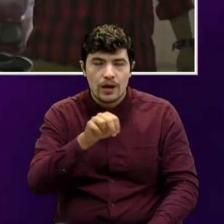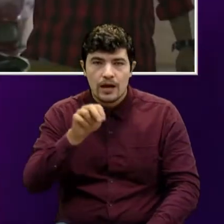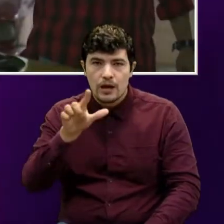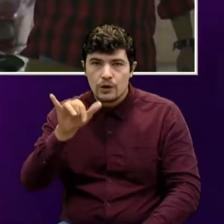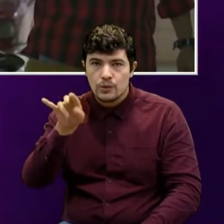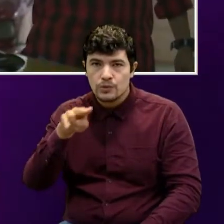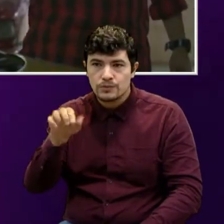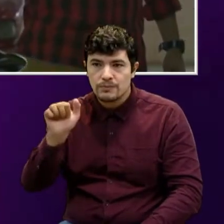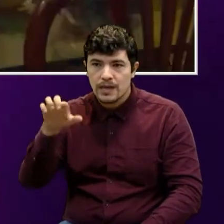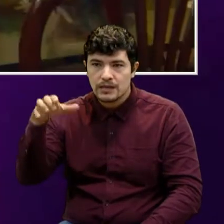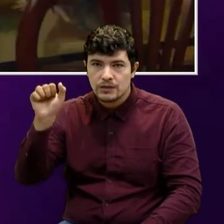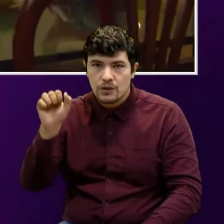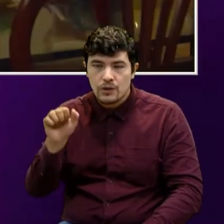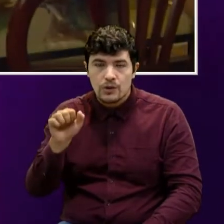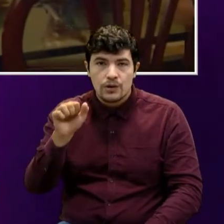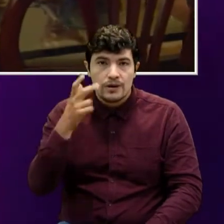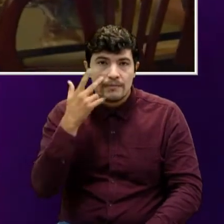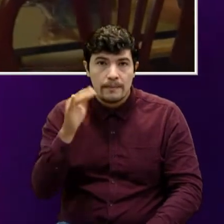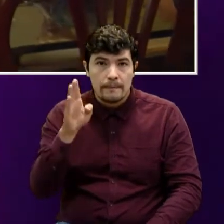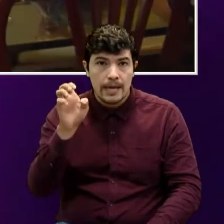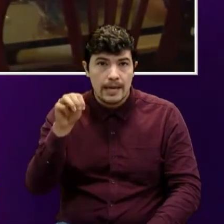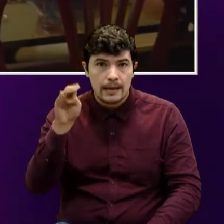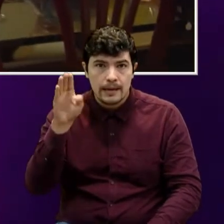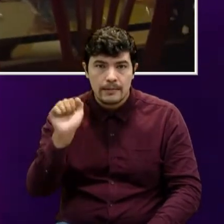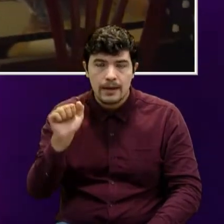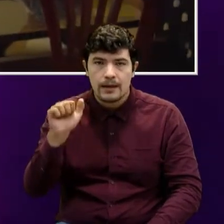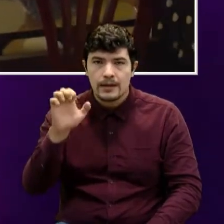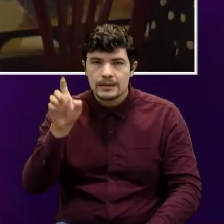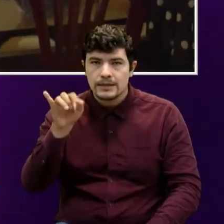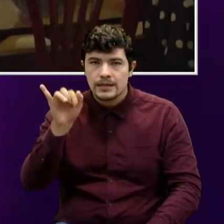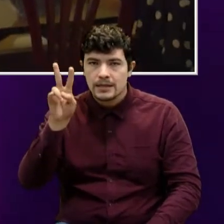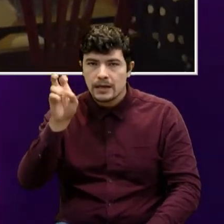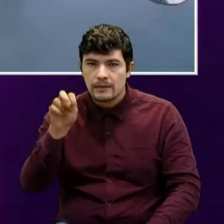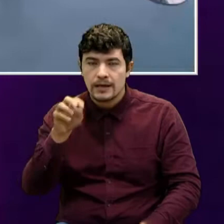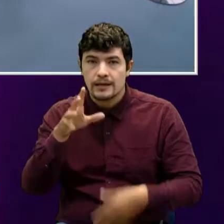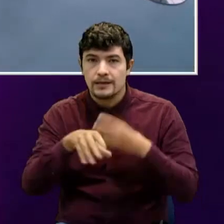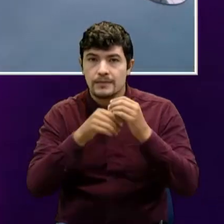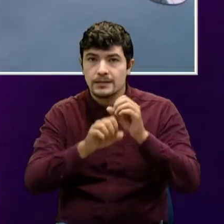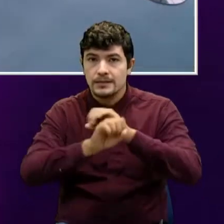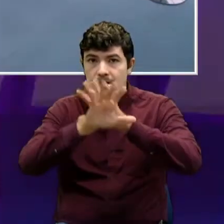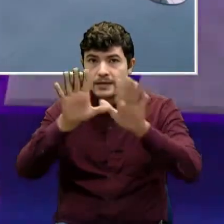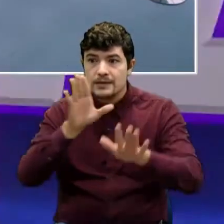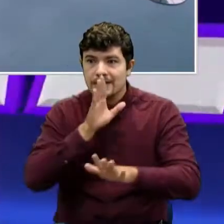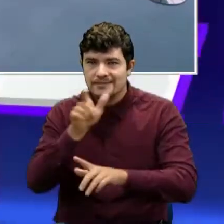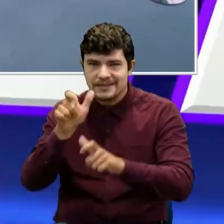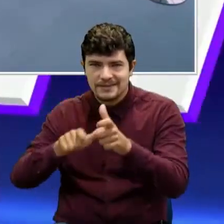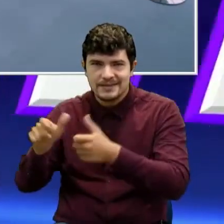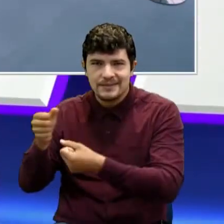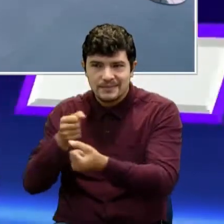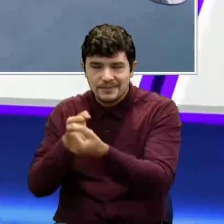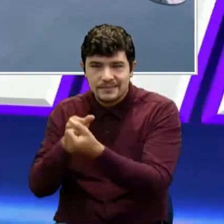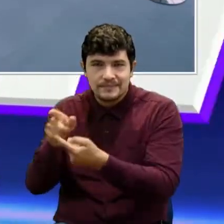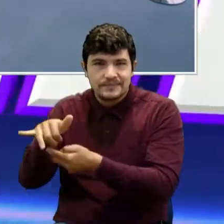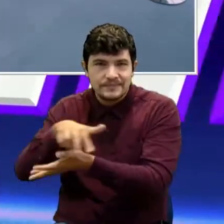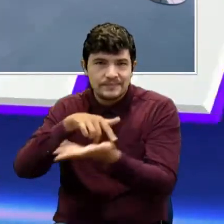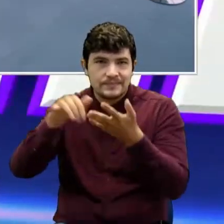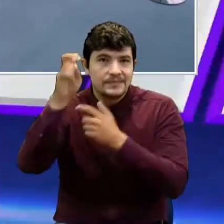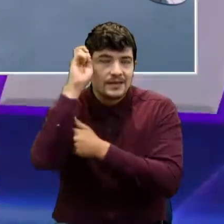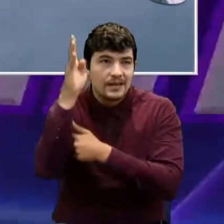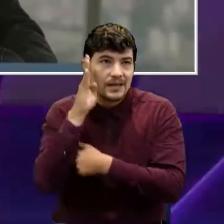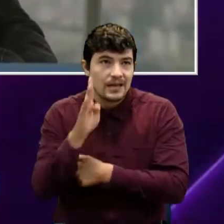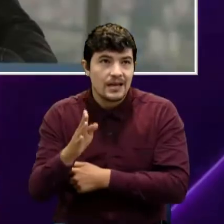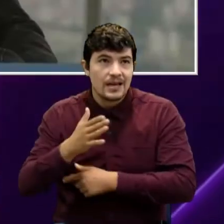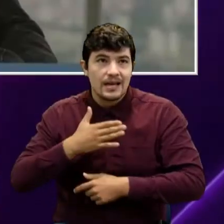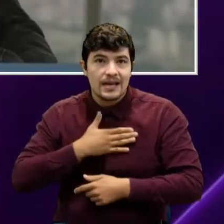de Luz Estrada de Bemba Colorada, de Steven Salme y por supuesto la cuota santandereana y norte santandereana